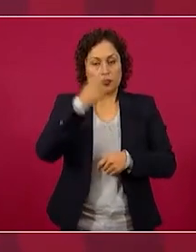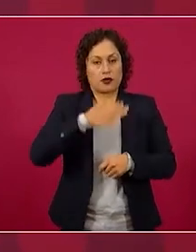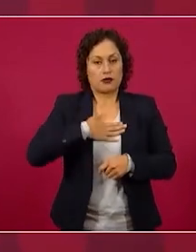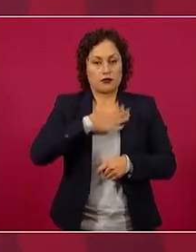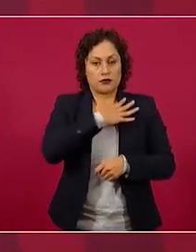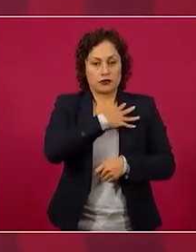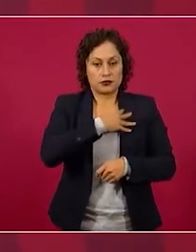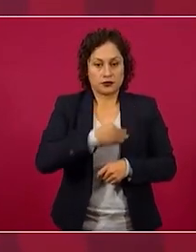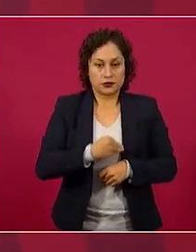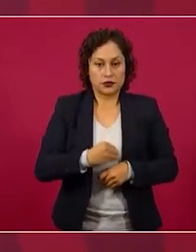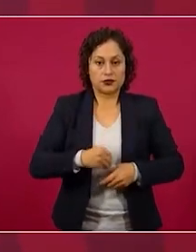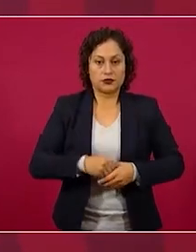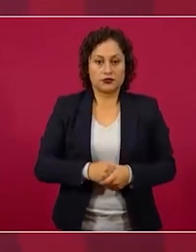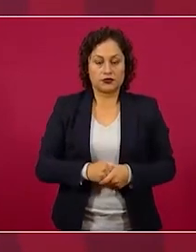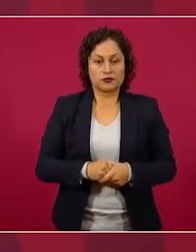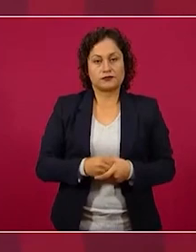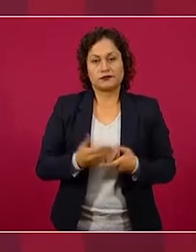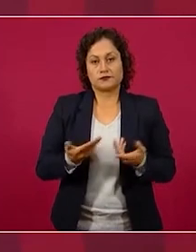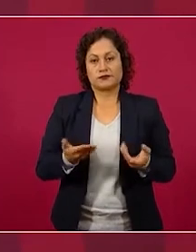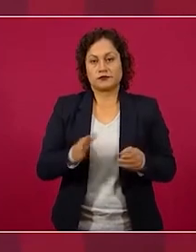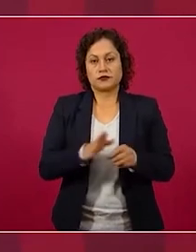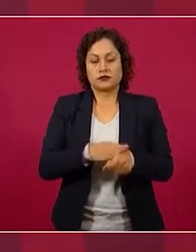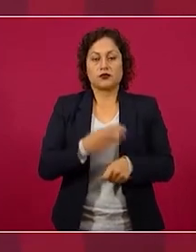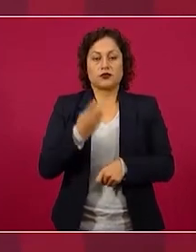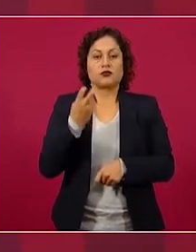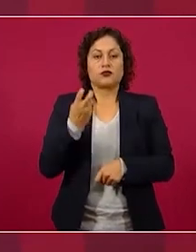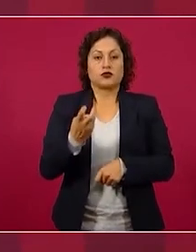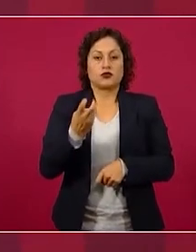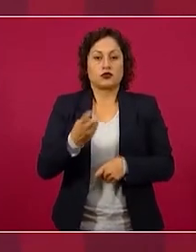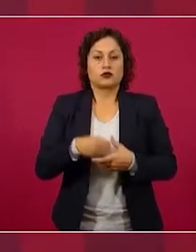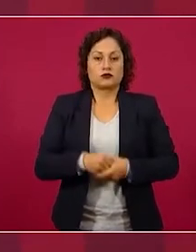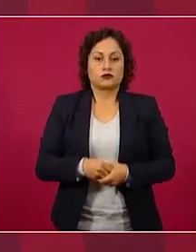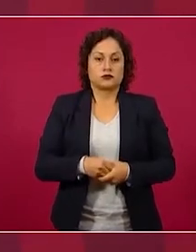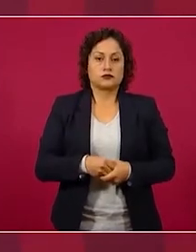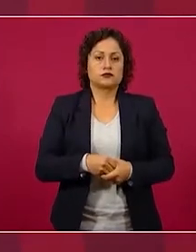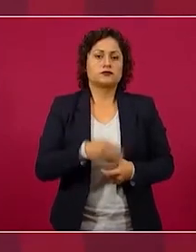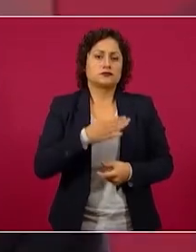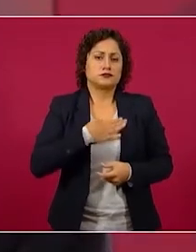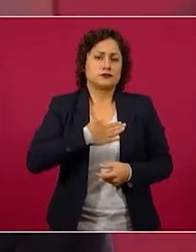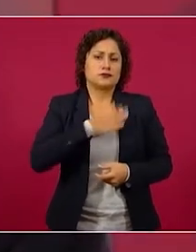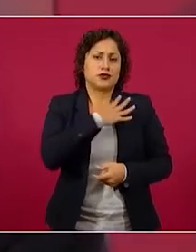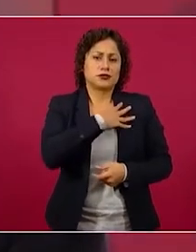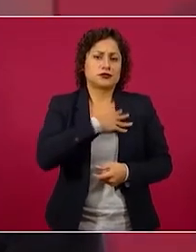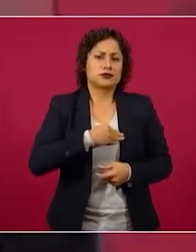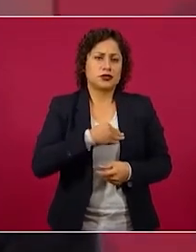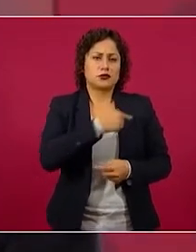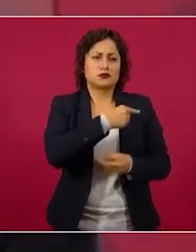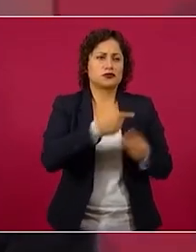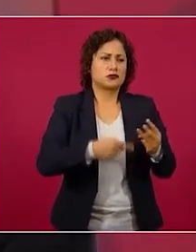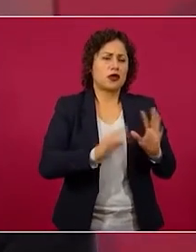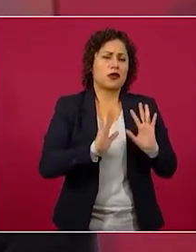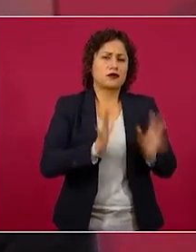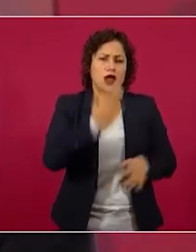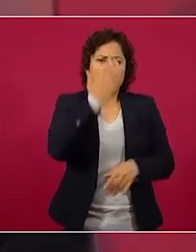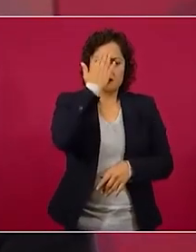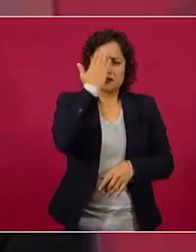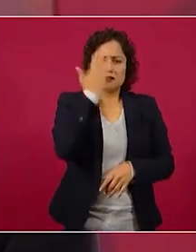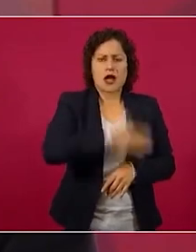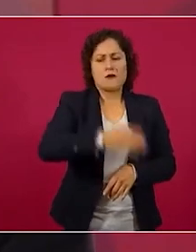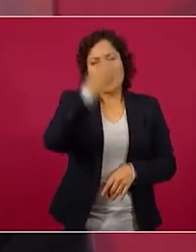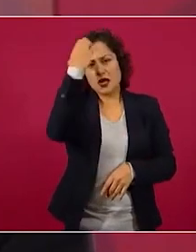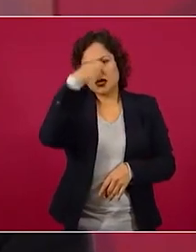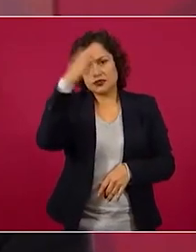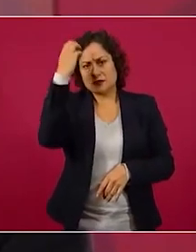entonces ya ellos saben qué es esto me da mucho orgullo que